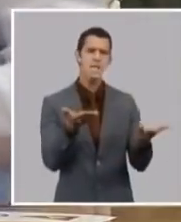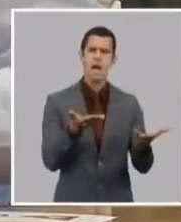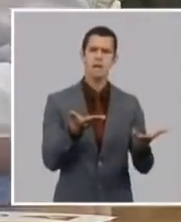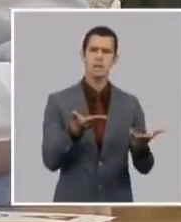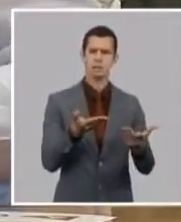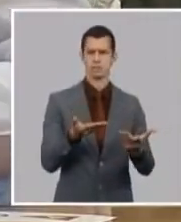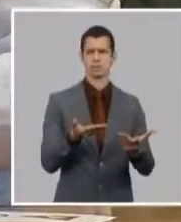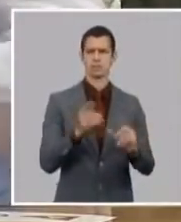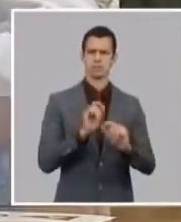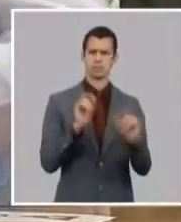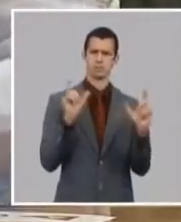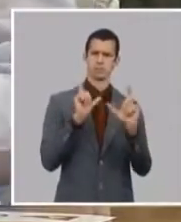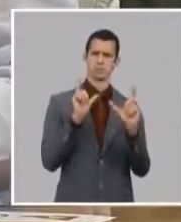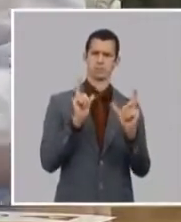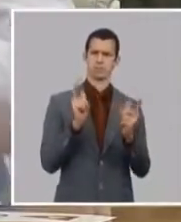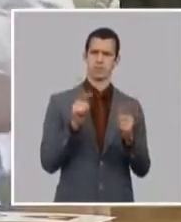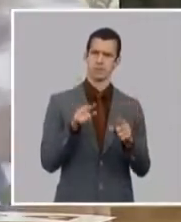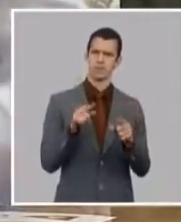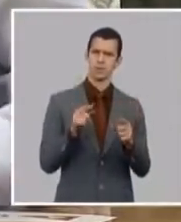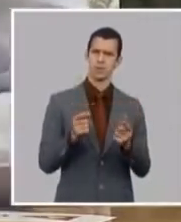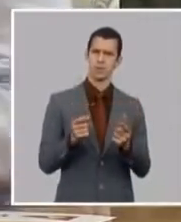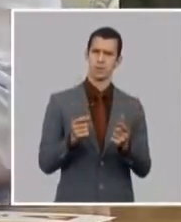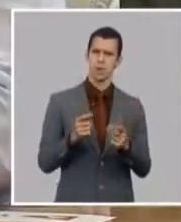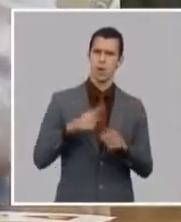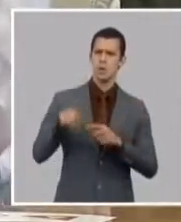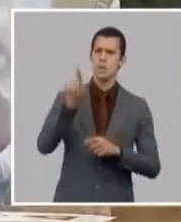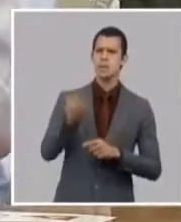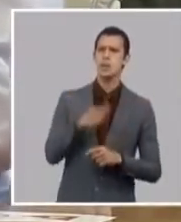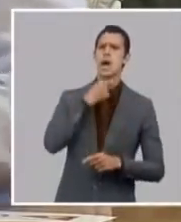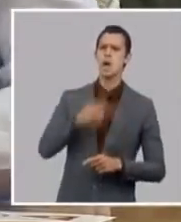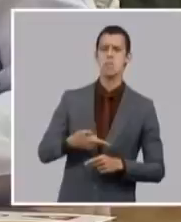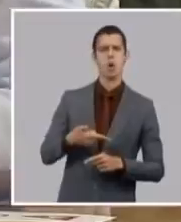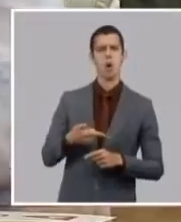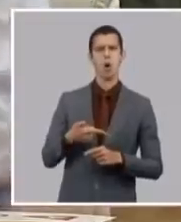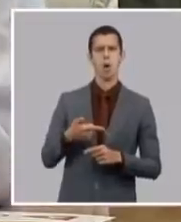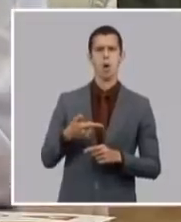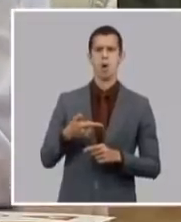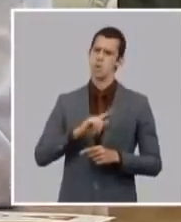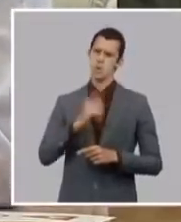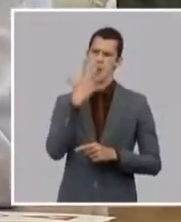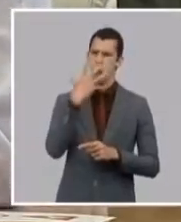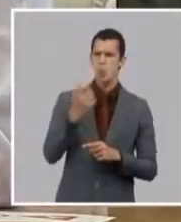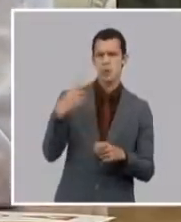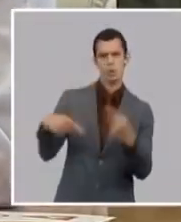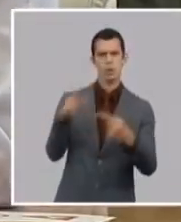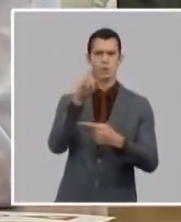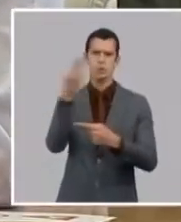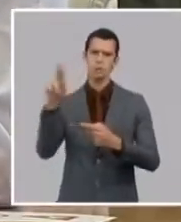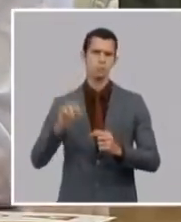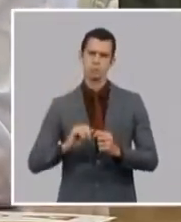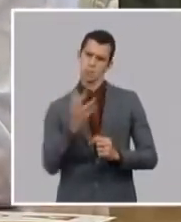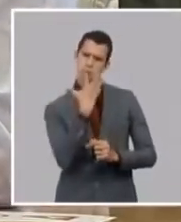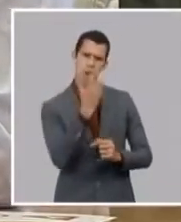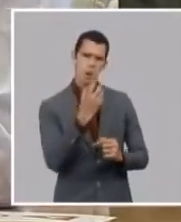se confundieron y cuando vieron esto dijeron bueno aquí mismo yo aprovecho legítimo también porque tienen